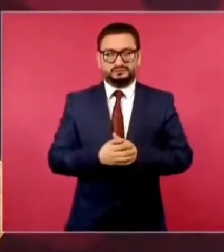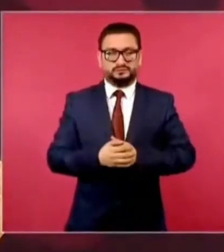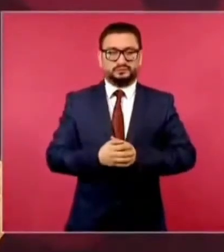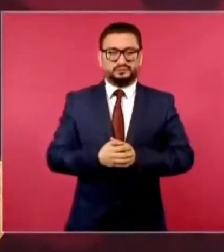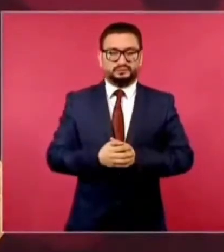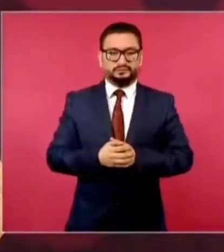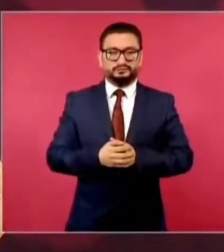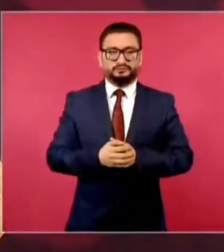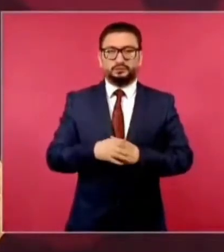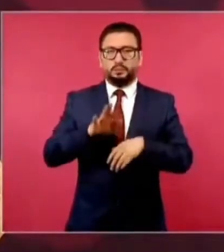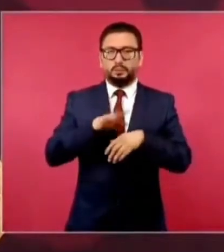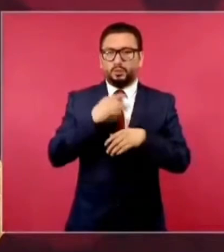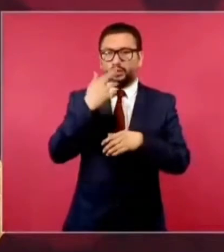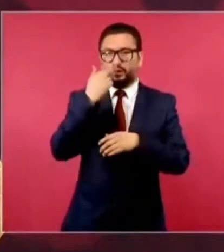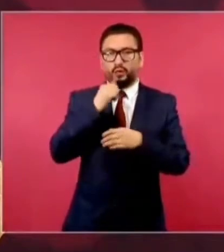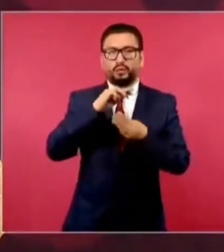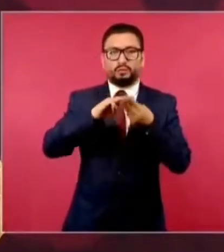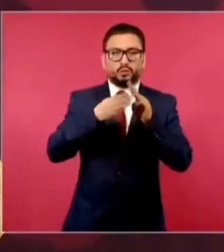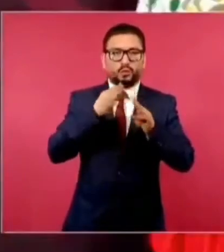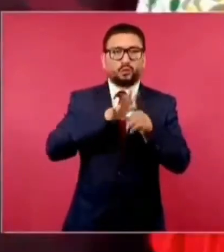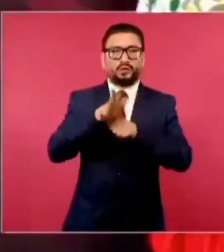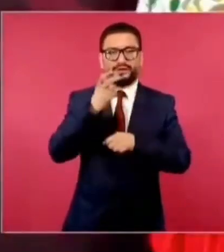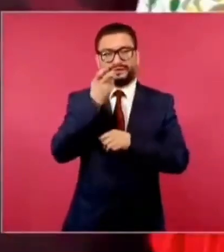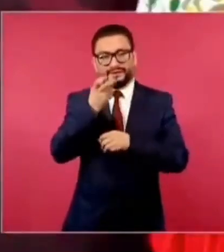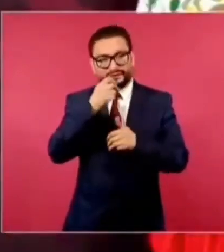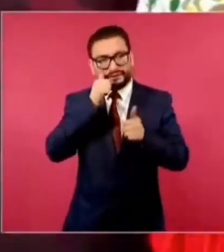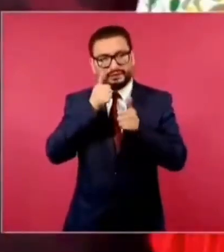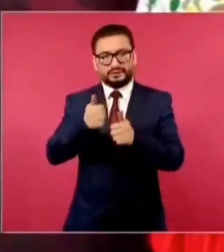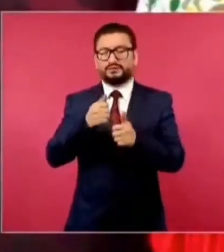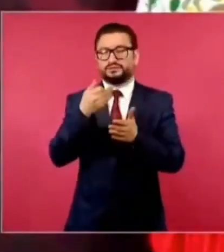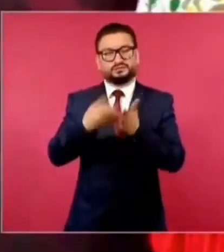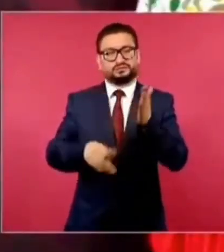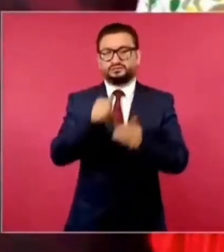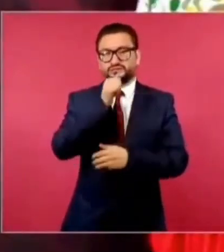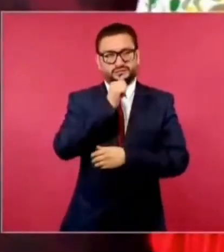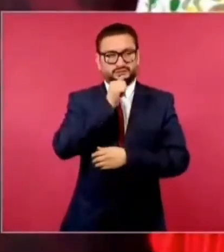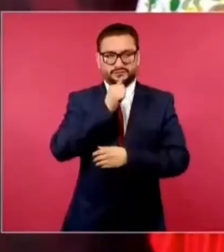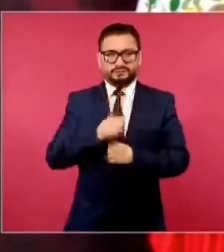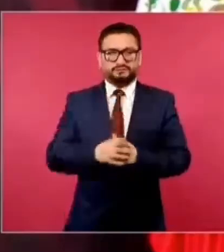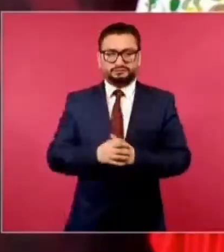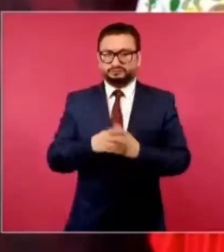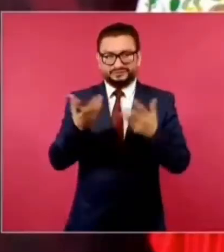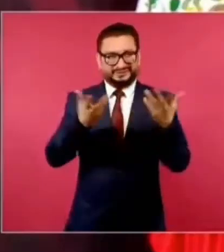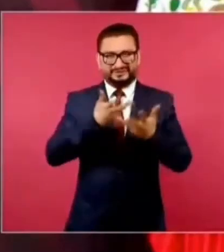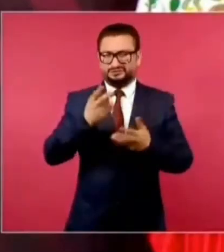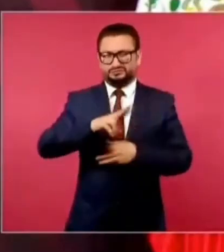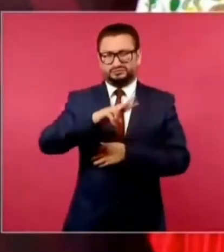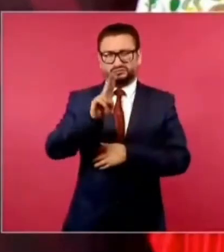Entonces, porque eso no lo han hecho nunca.